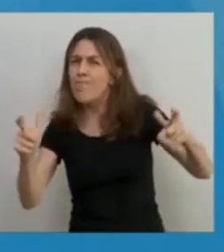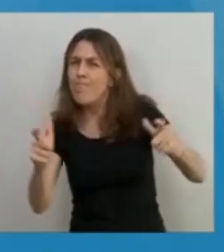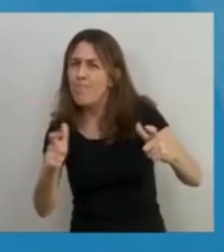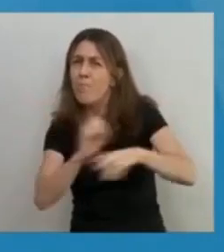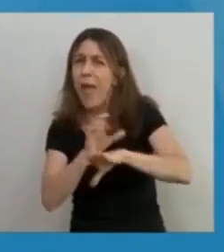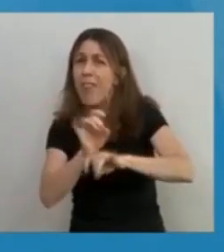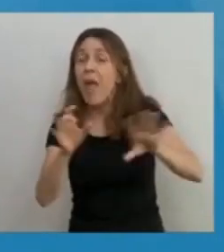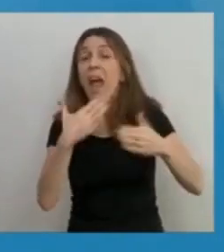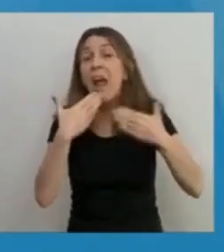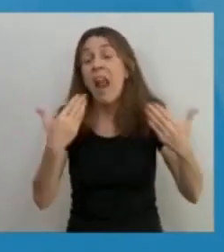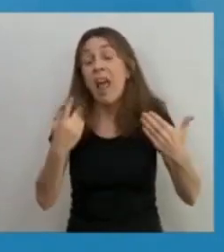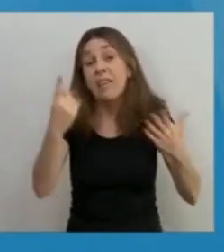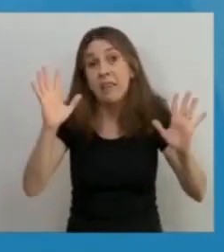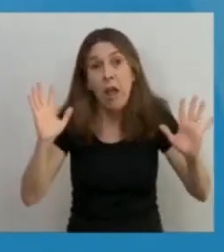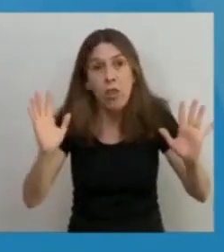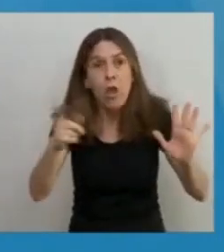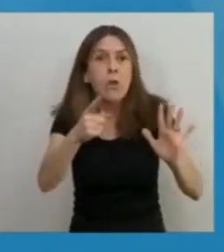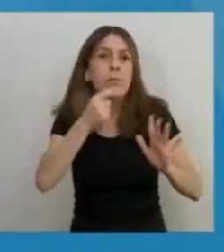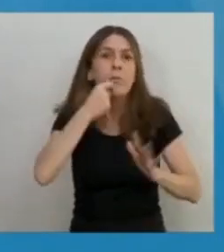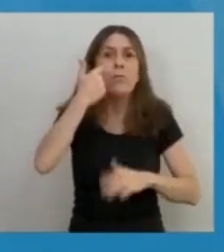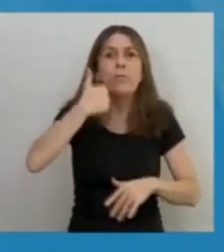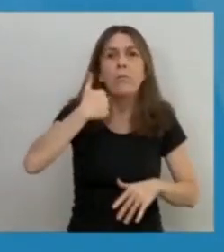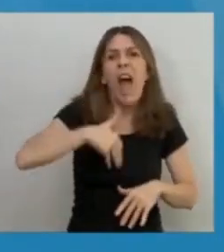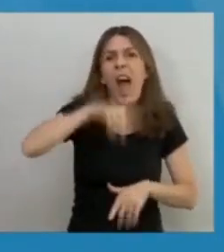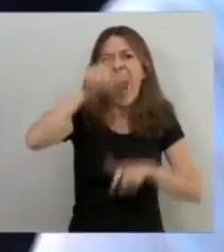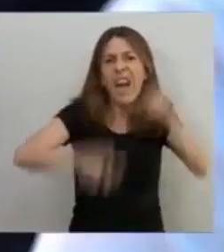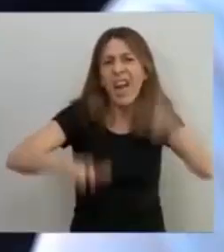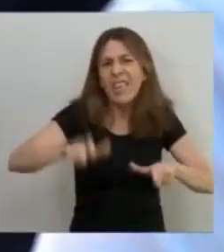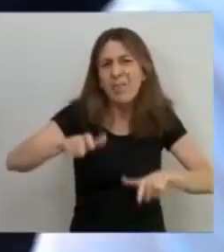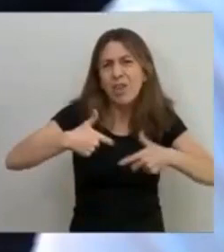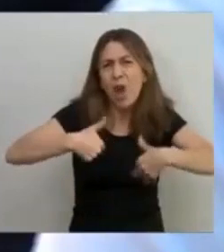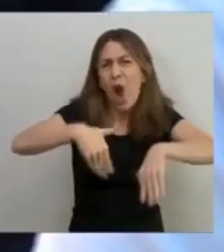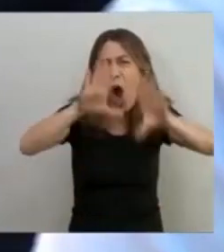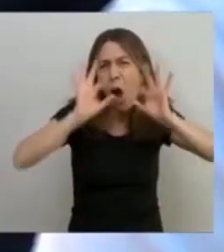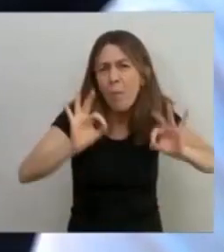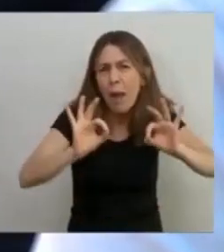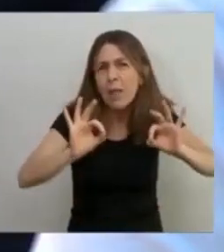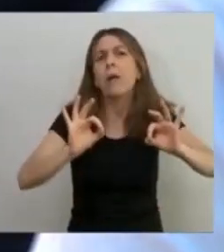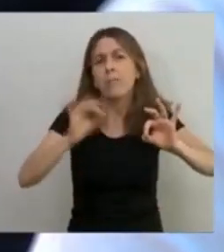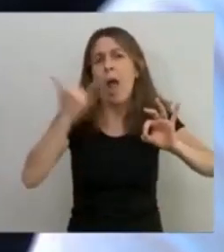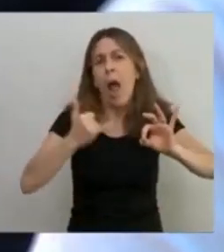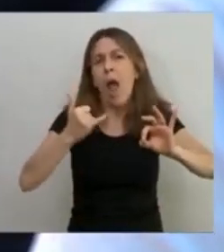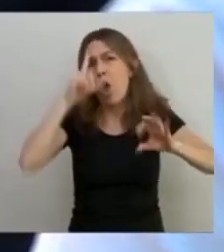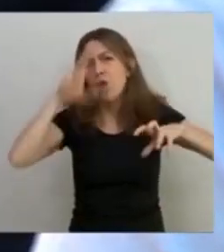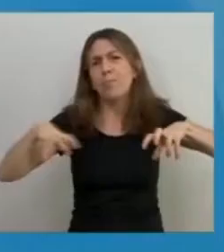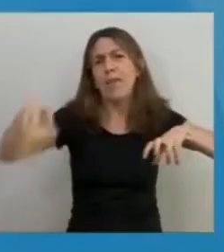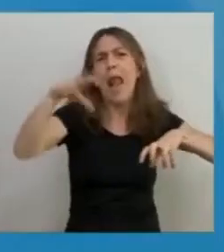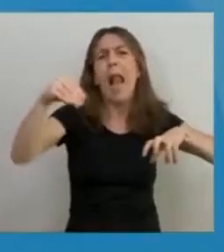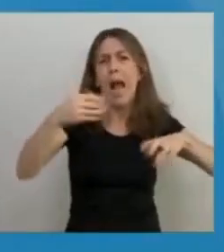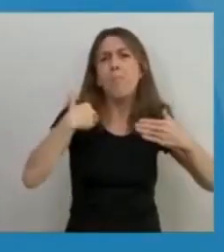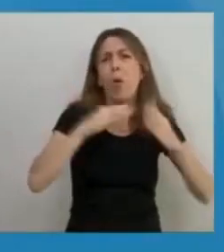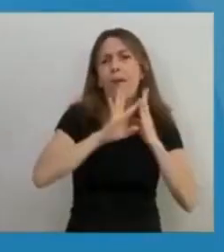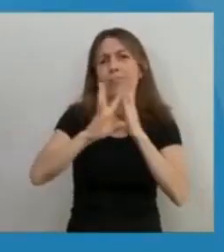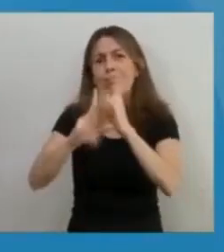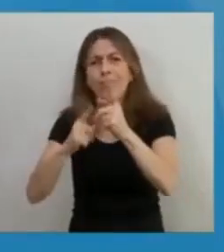a ningún argentino, a ninguna argentina le faltara atención médica. En todos los lugares de la